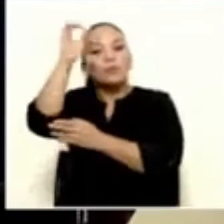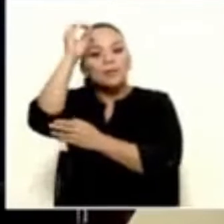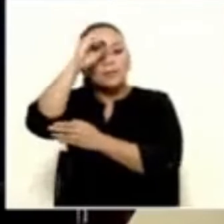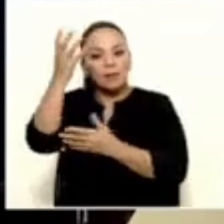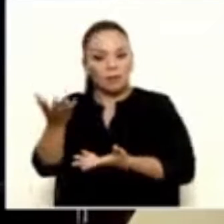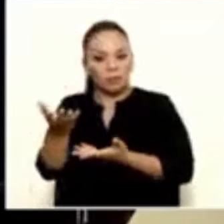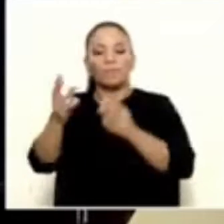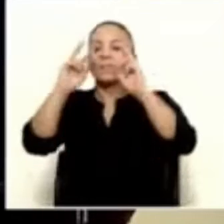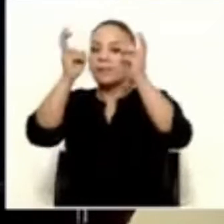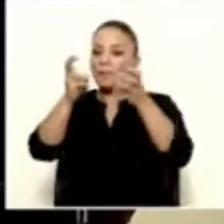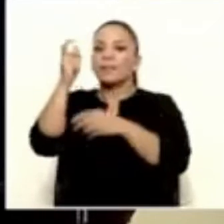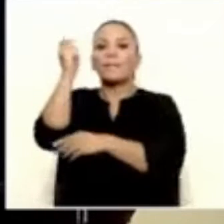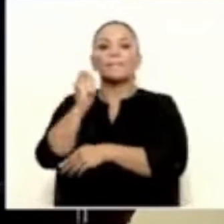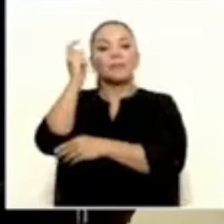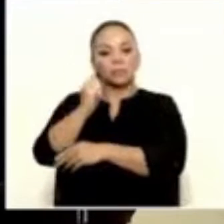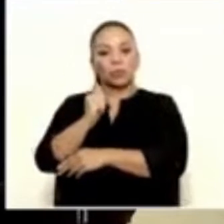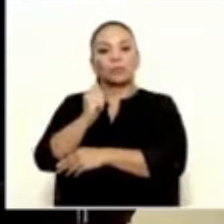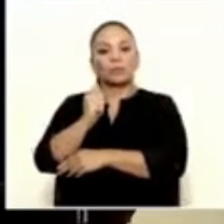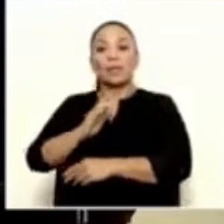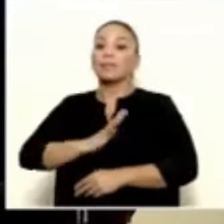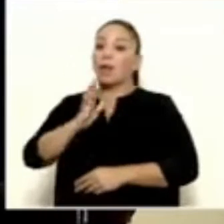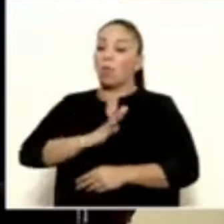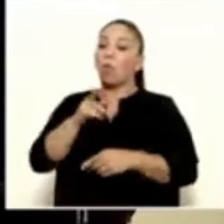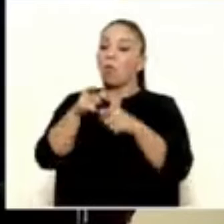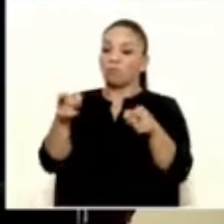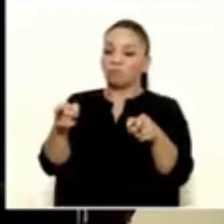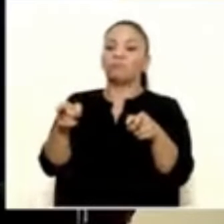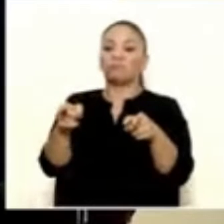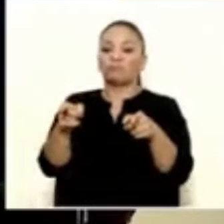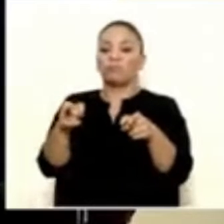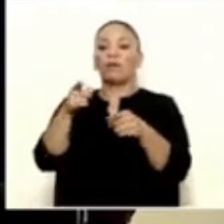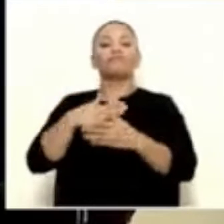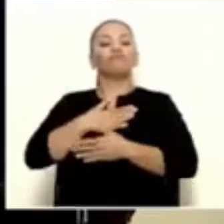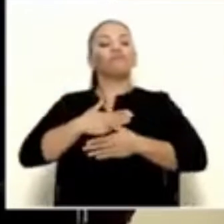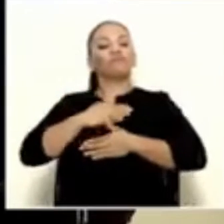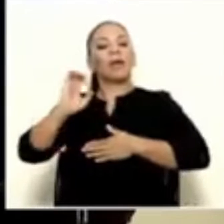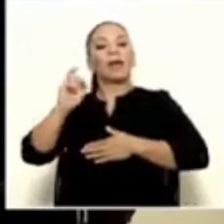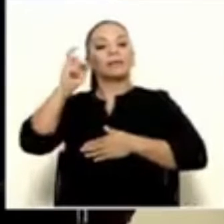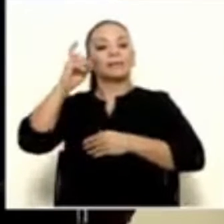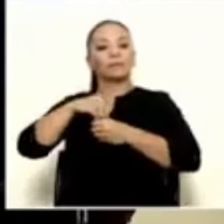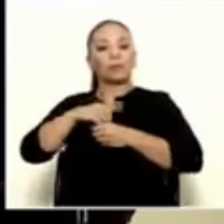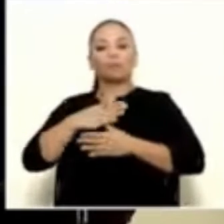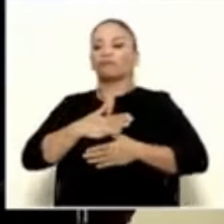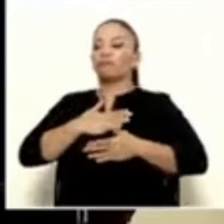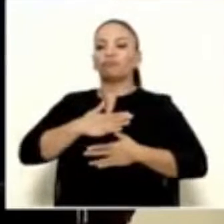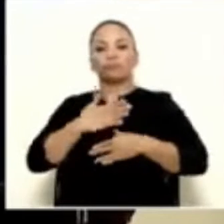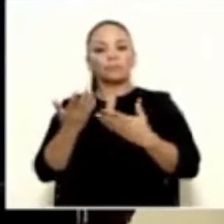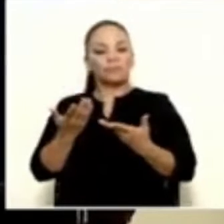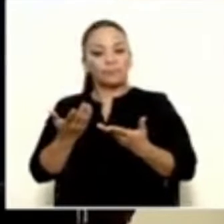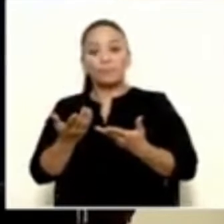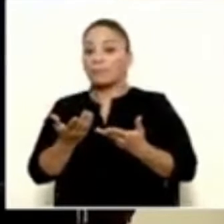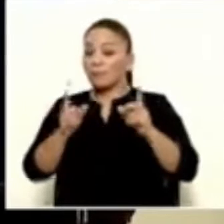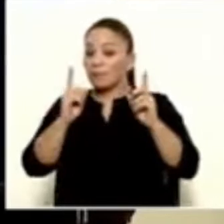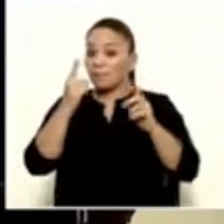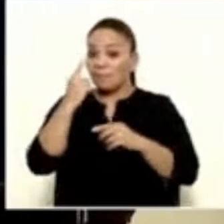sobre las pensiones de lujo que gozan los exdiputados, diciendo que